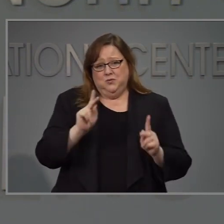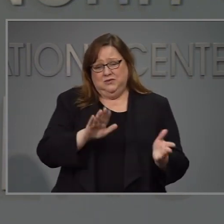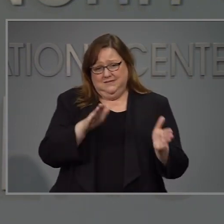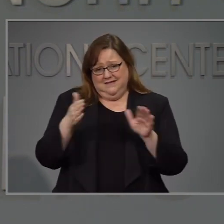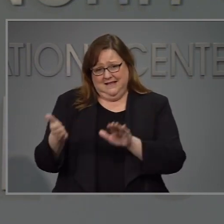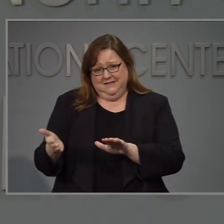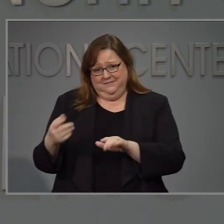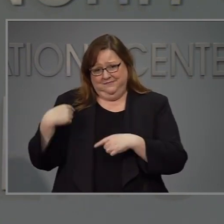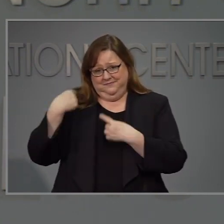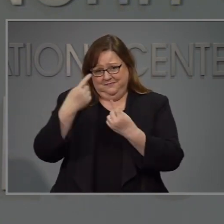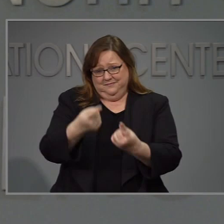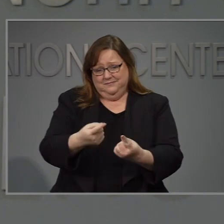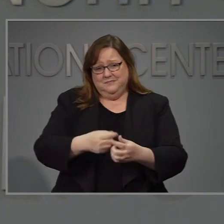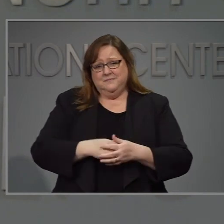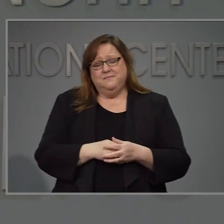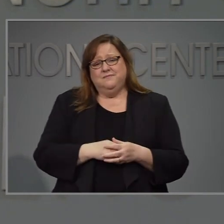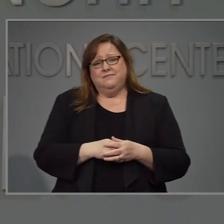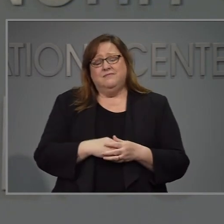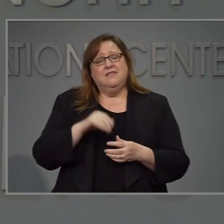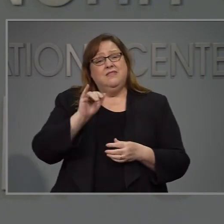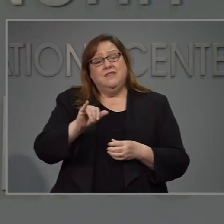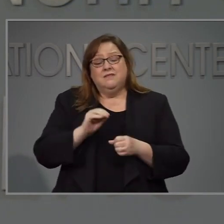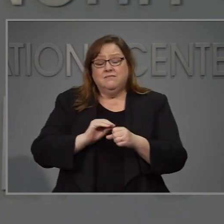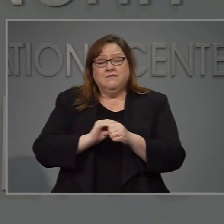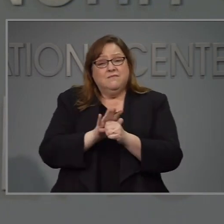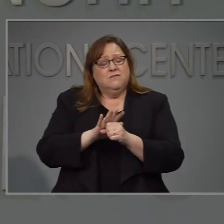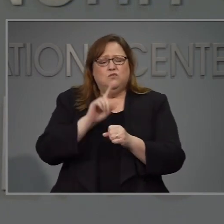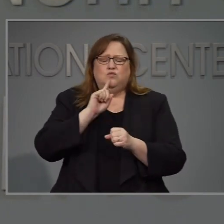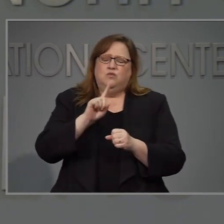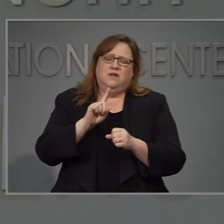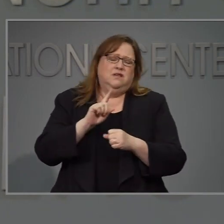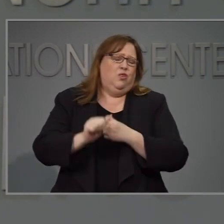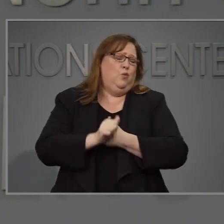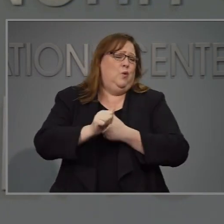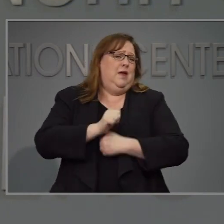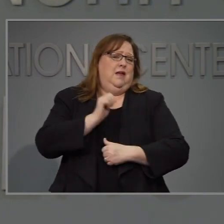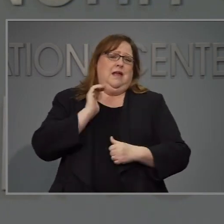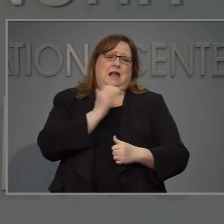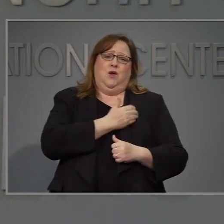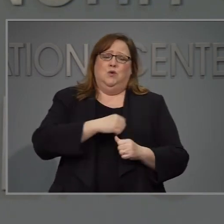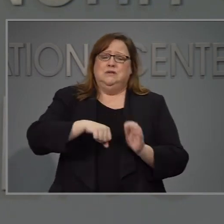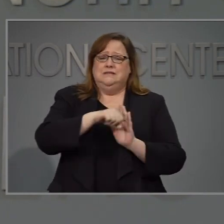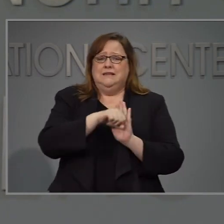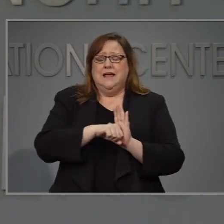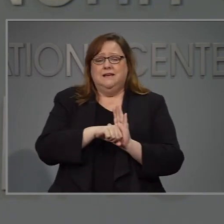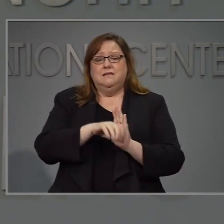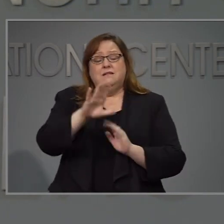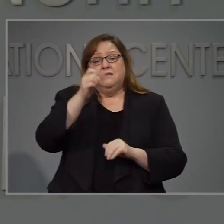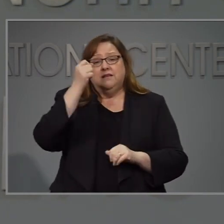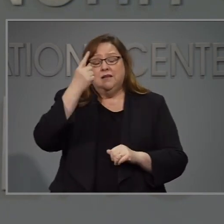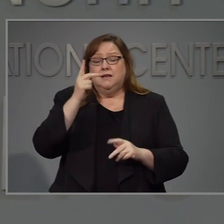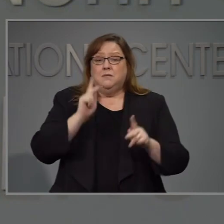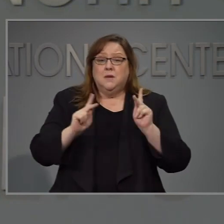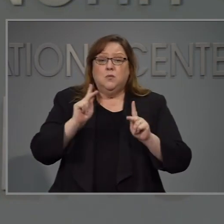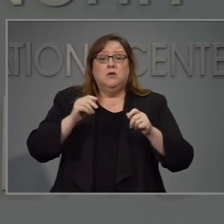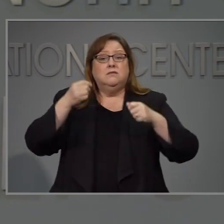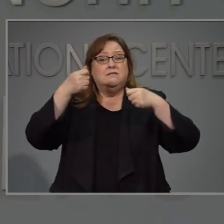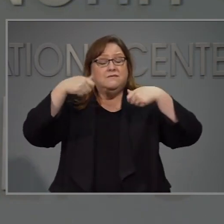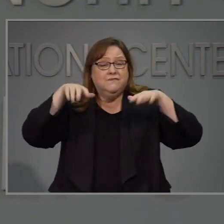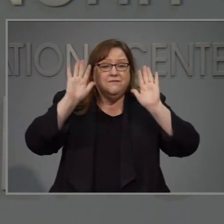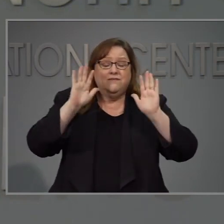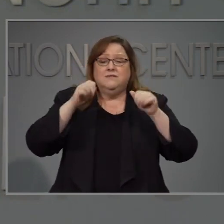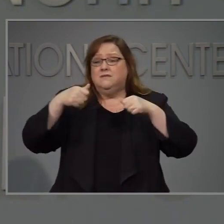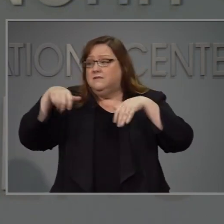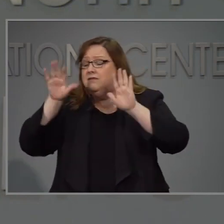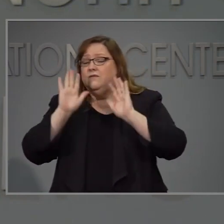siendo una muy grave amenaza. Los de Carolina del Norte han hecho cambios y sacrificios en sus vidas y